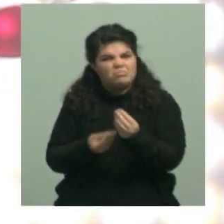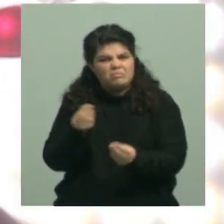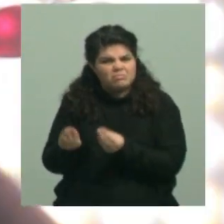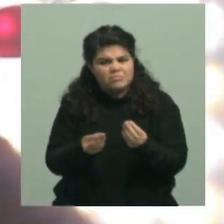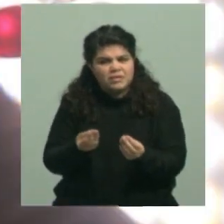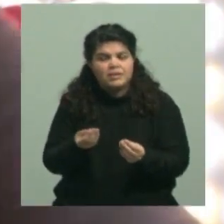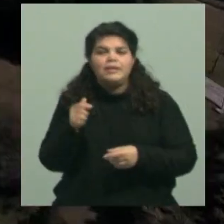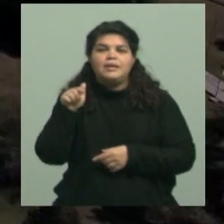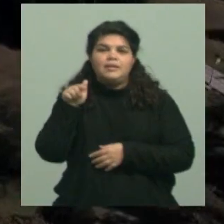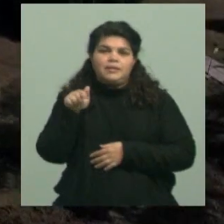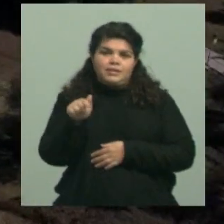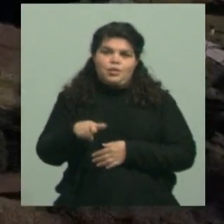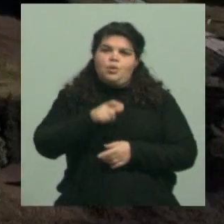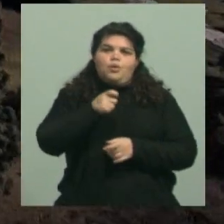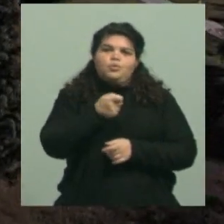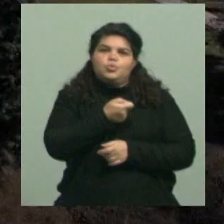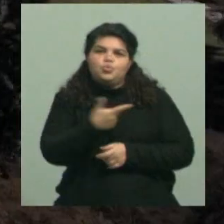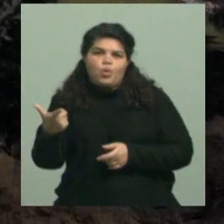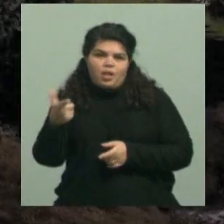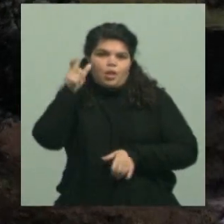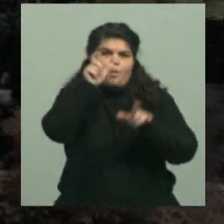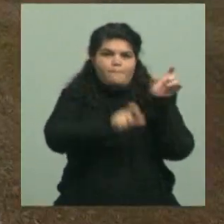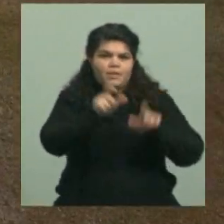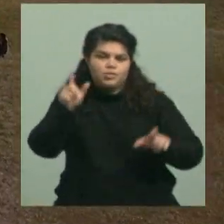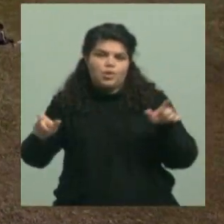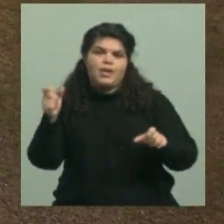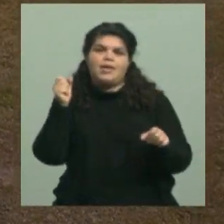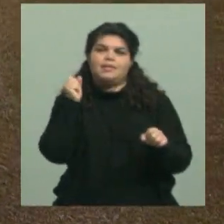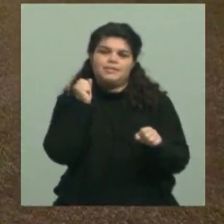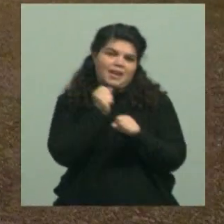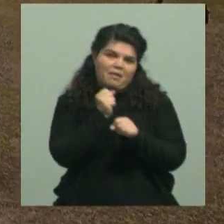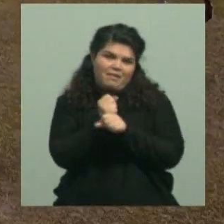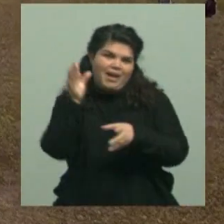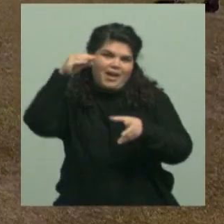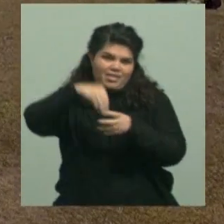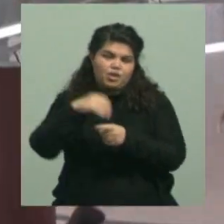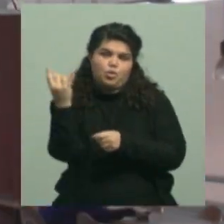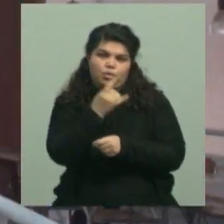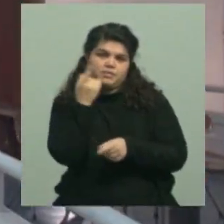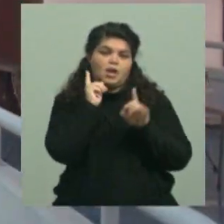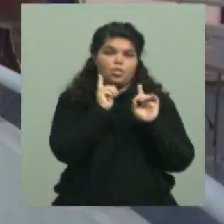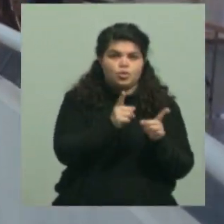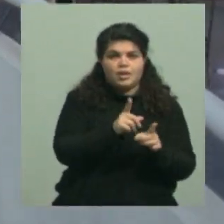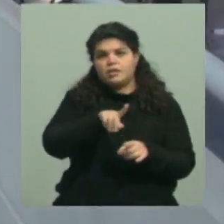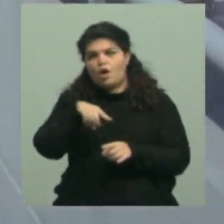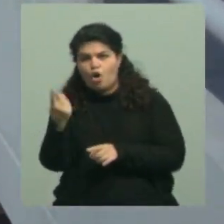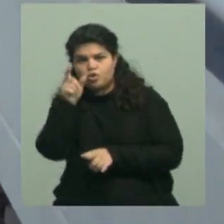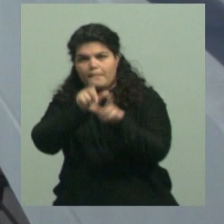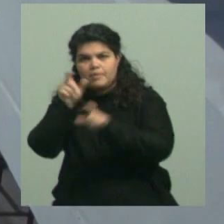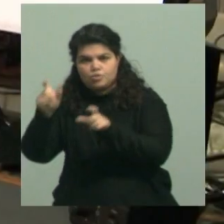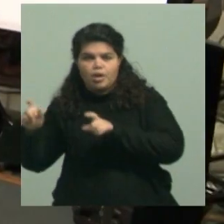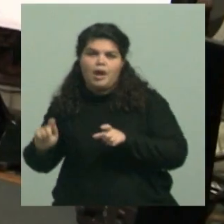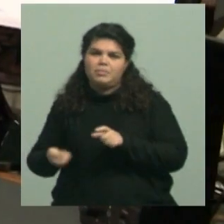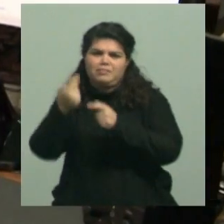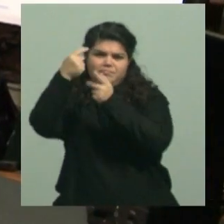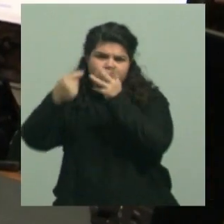remuneración del personal. Digo, personal docente y personal no docente. Y este es el reclamo que hoy